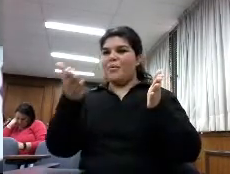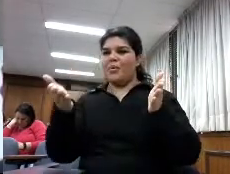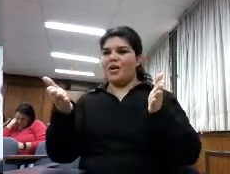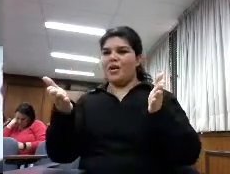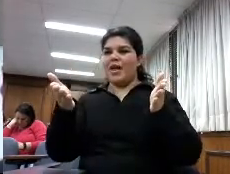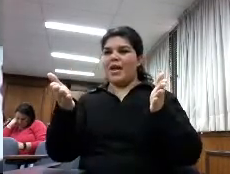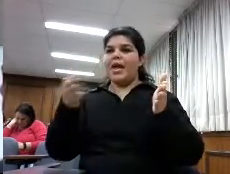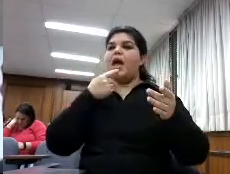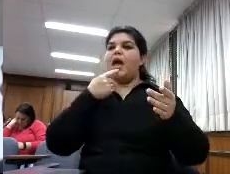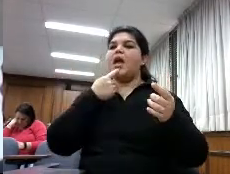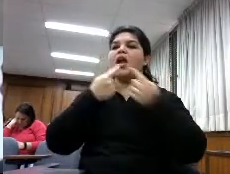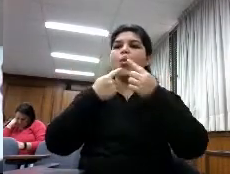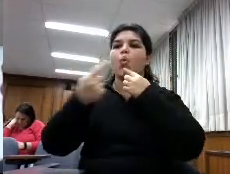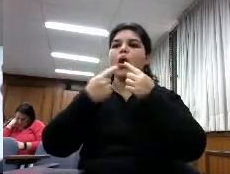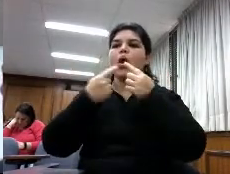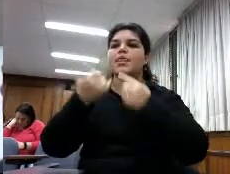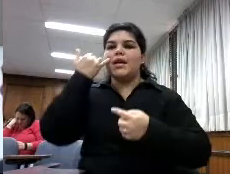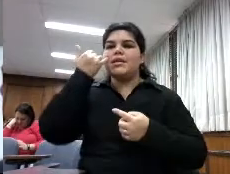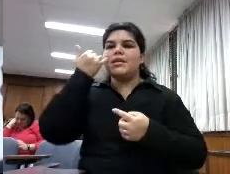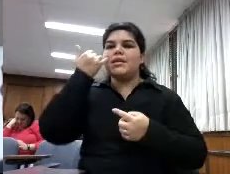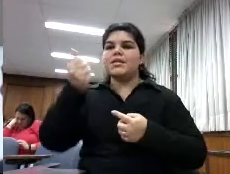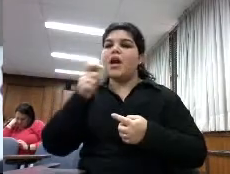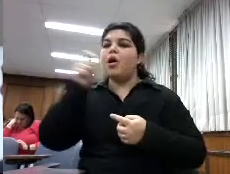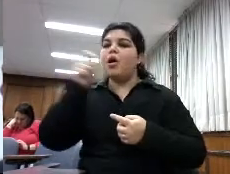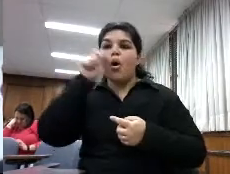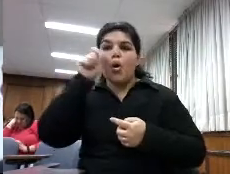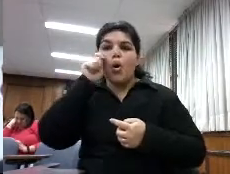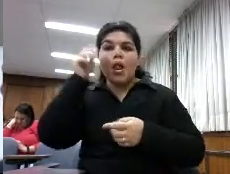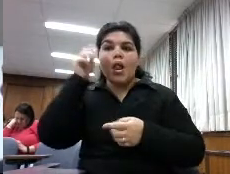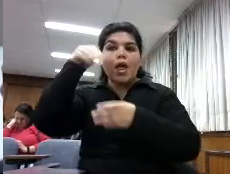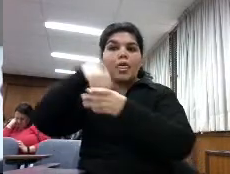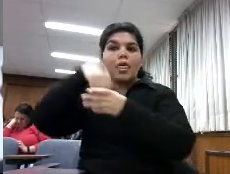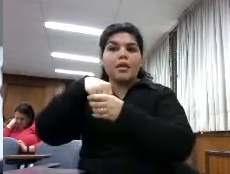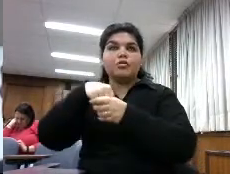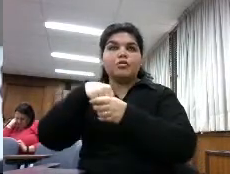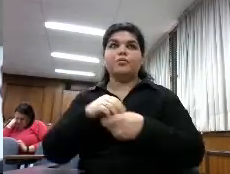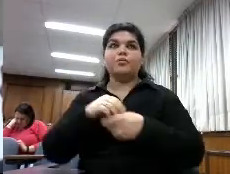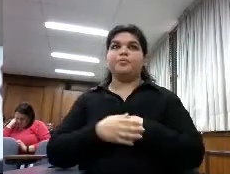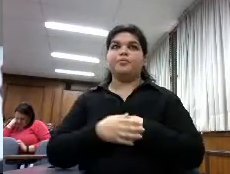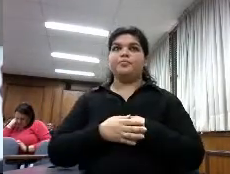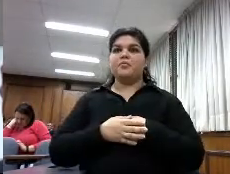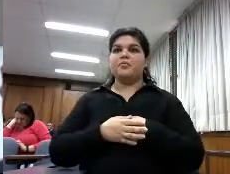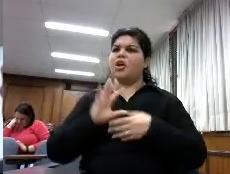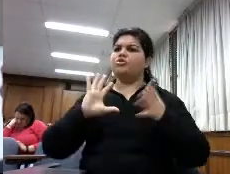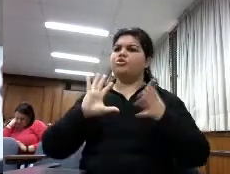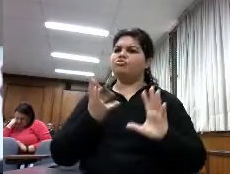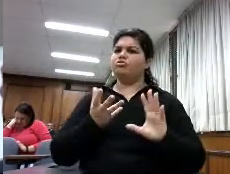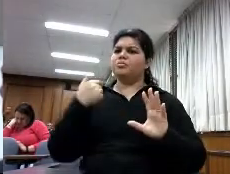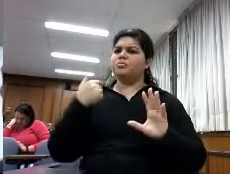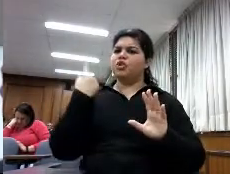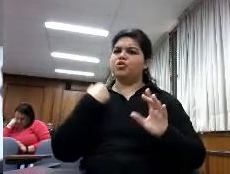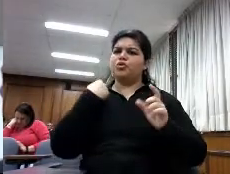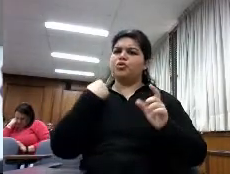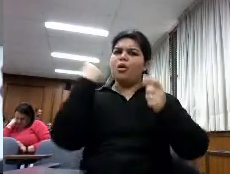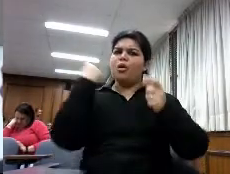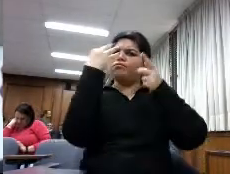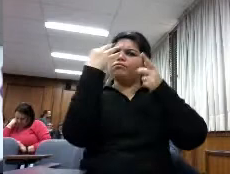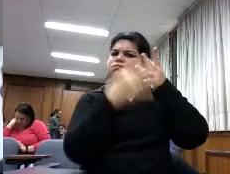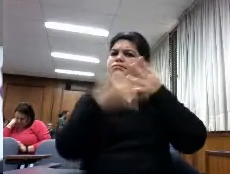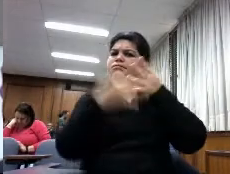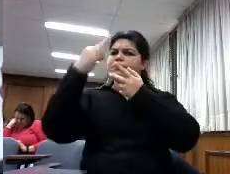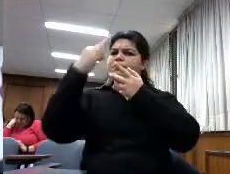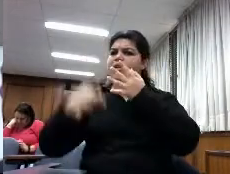puesta para que pudiera la gente contestar e hicimos distintos llamamientos y esos llamamientos los hicimos por listas de distribución